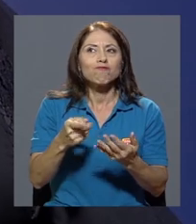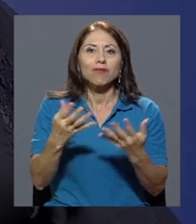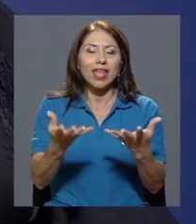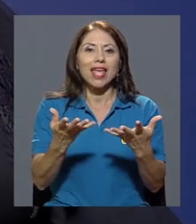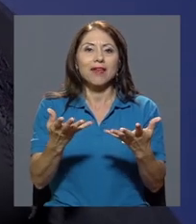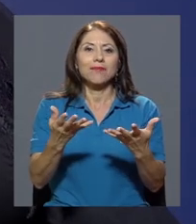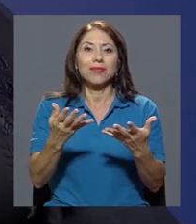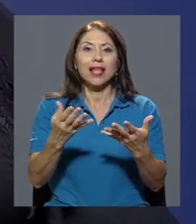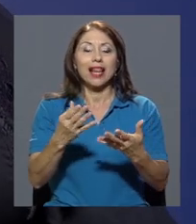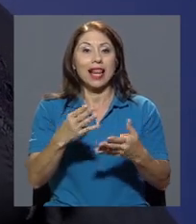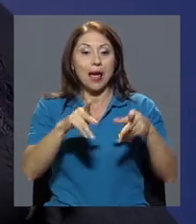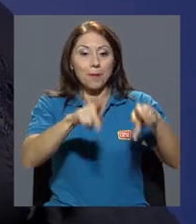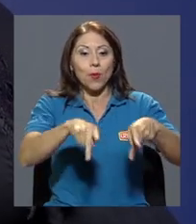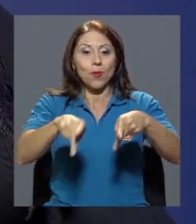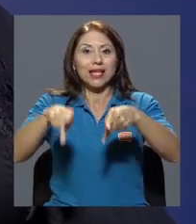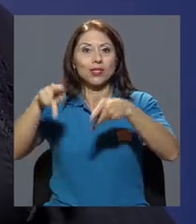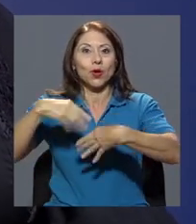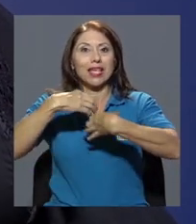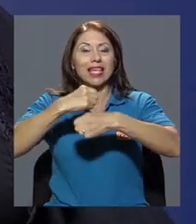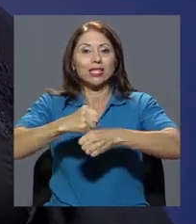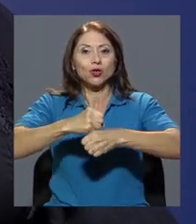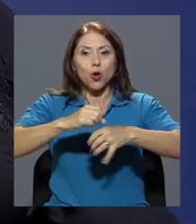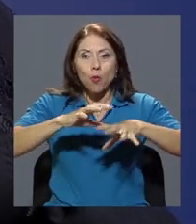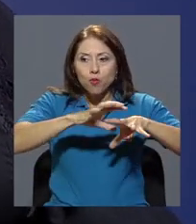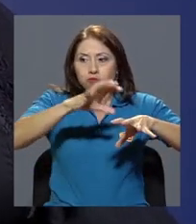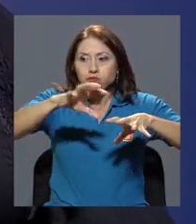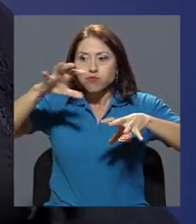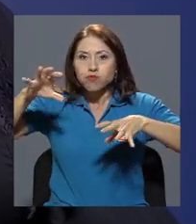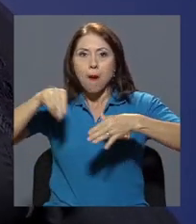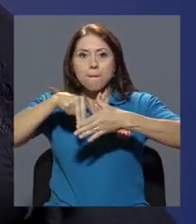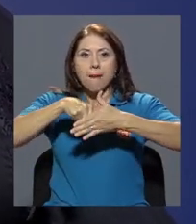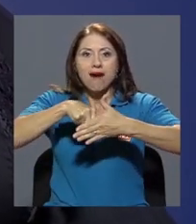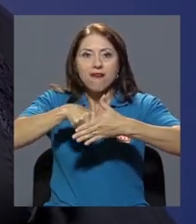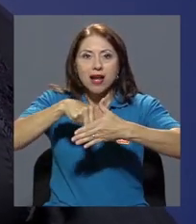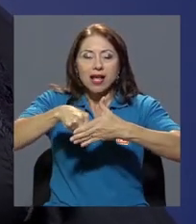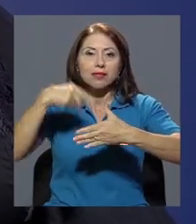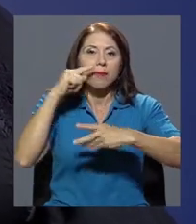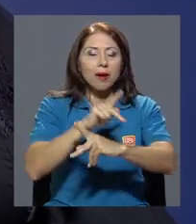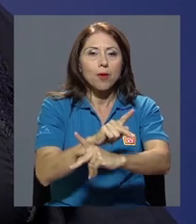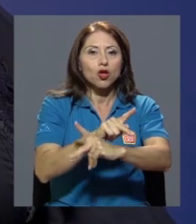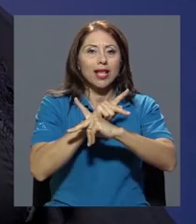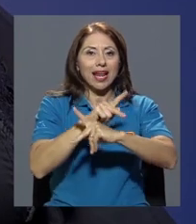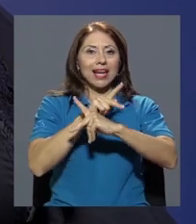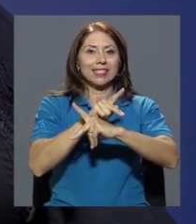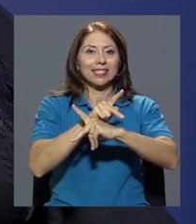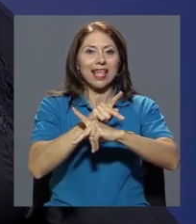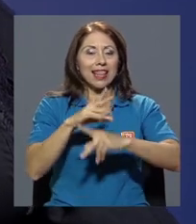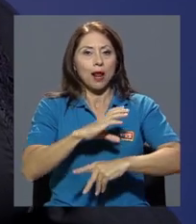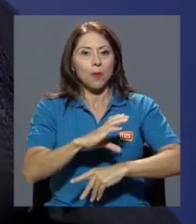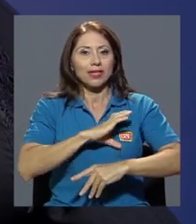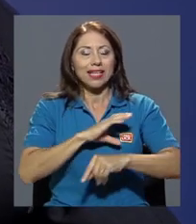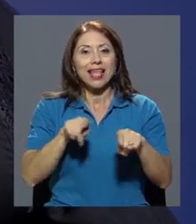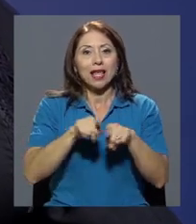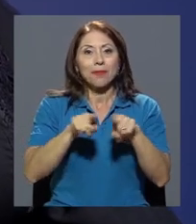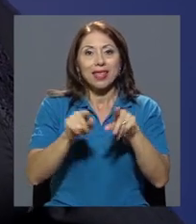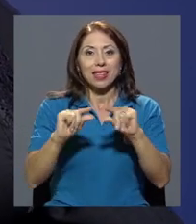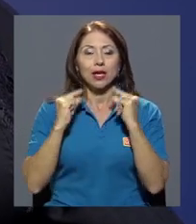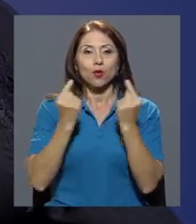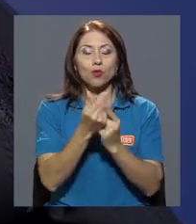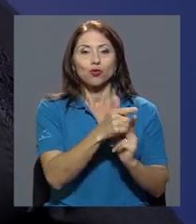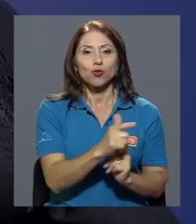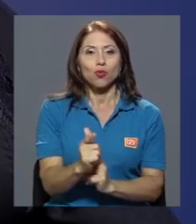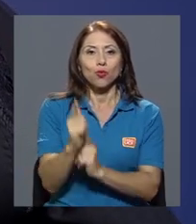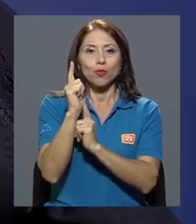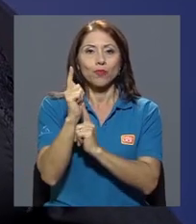barreras que puso la población para protegerse de los ataques de la policía y de grupos paramilitares. Y lo que